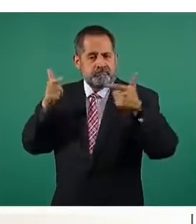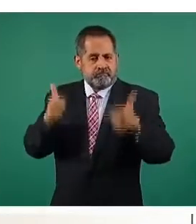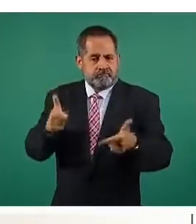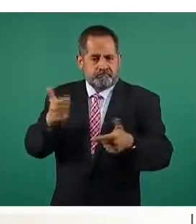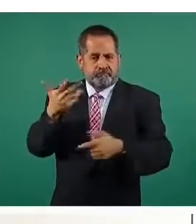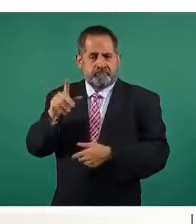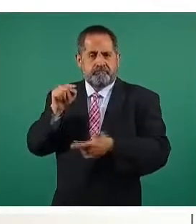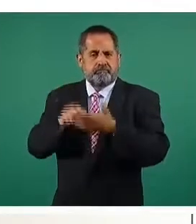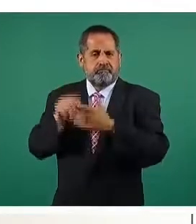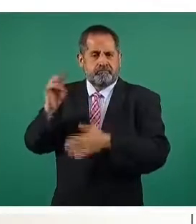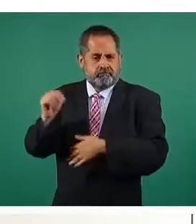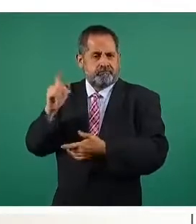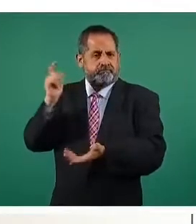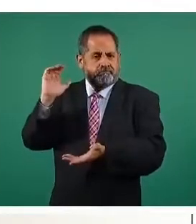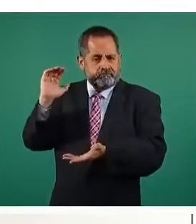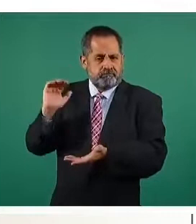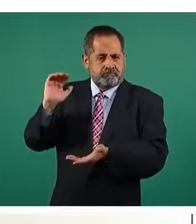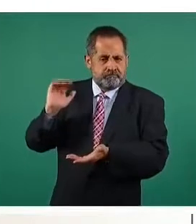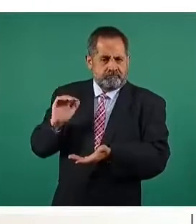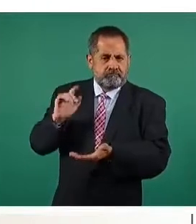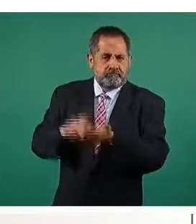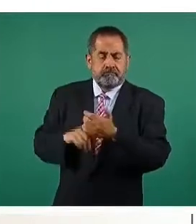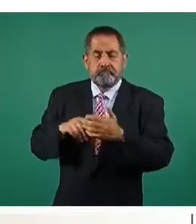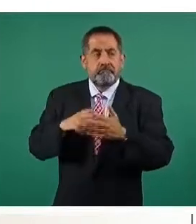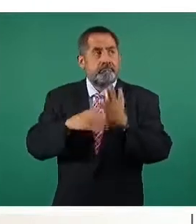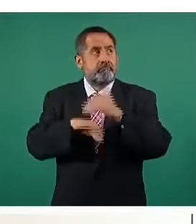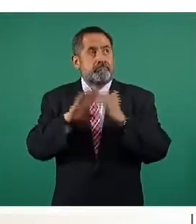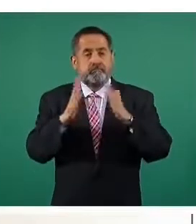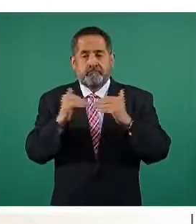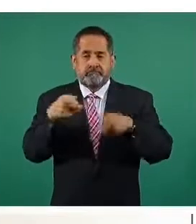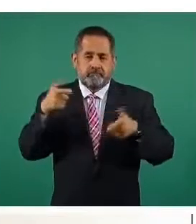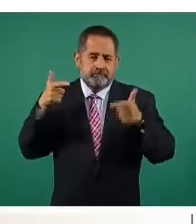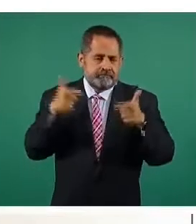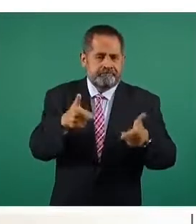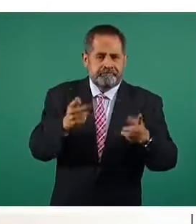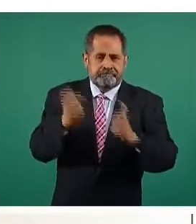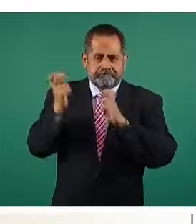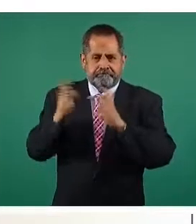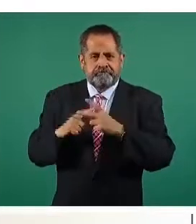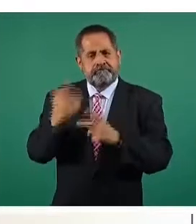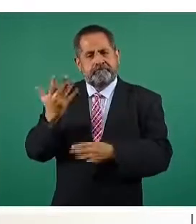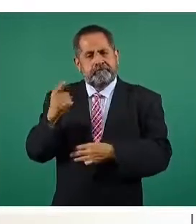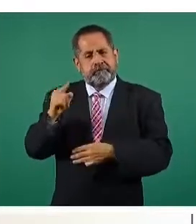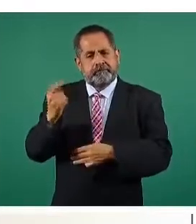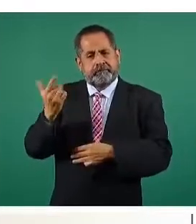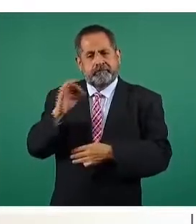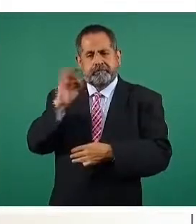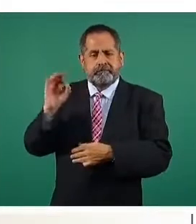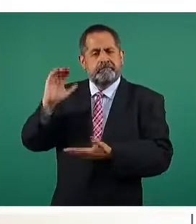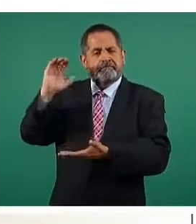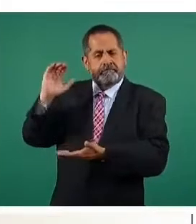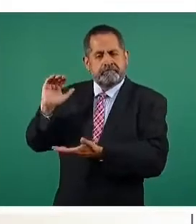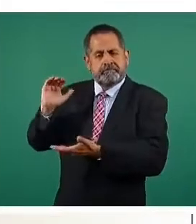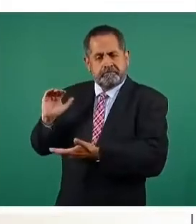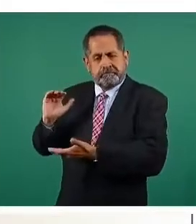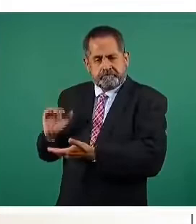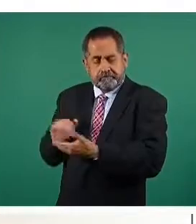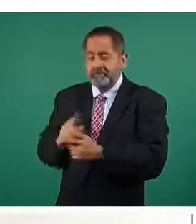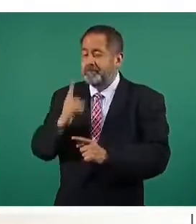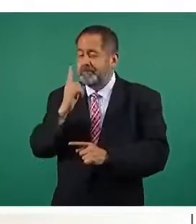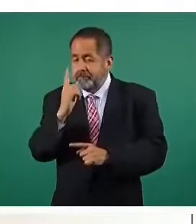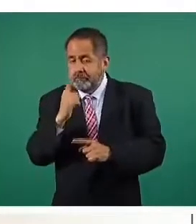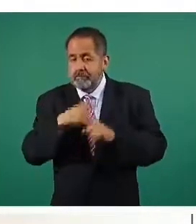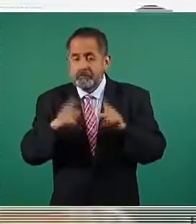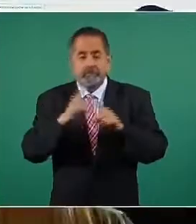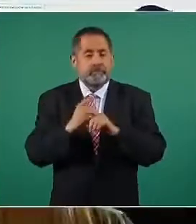también con tendencia a la baja, robo a casa habitación cinco punto cinco por ciento, el robo en